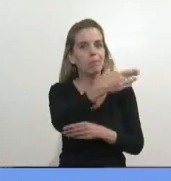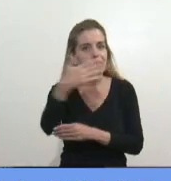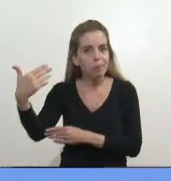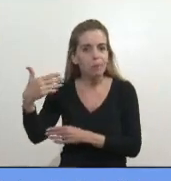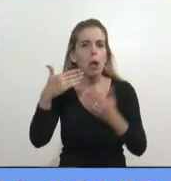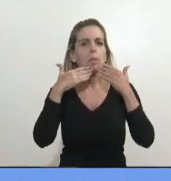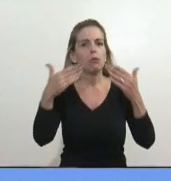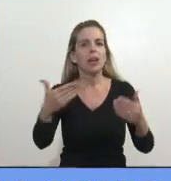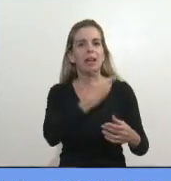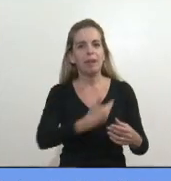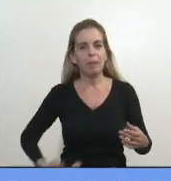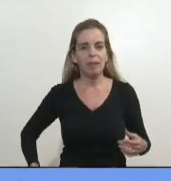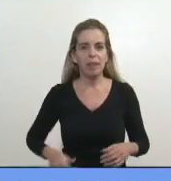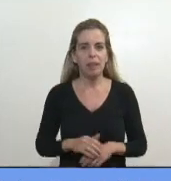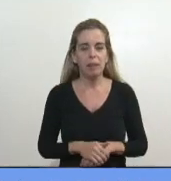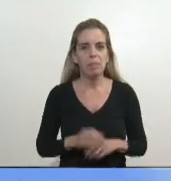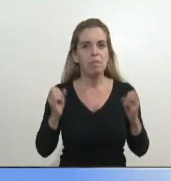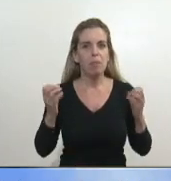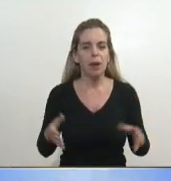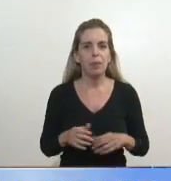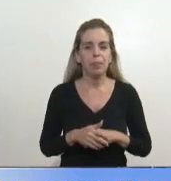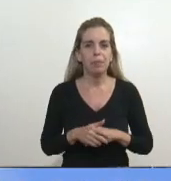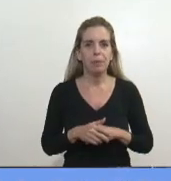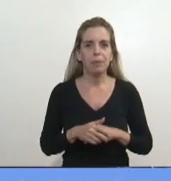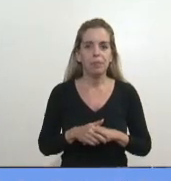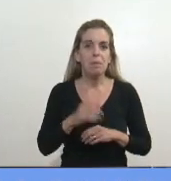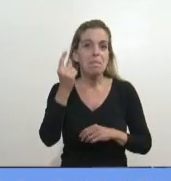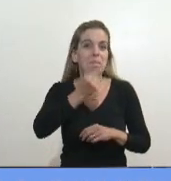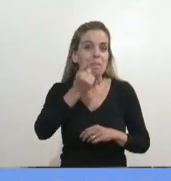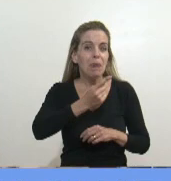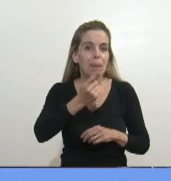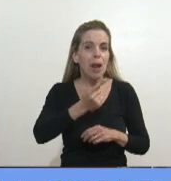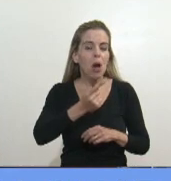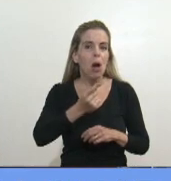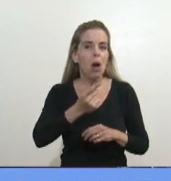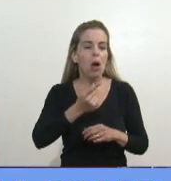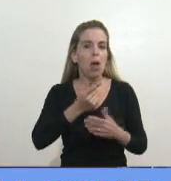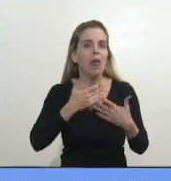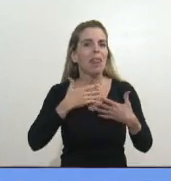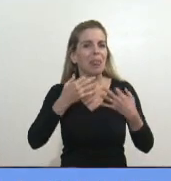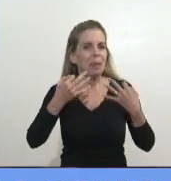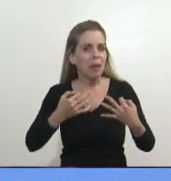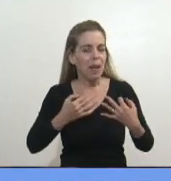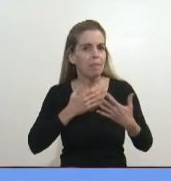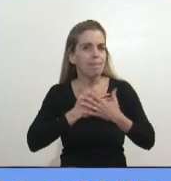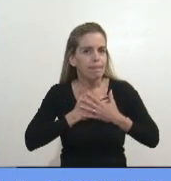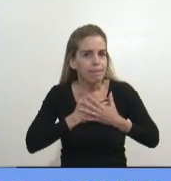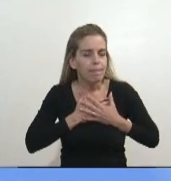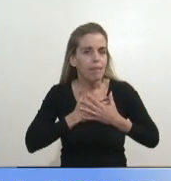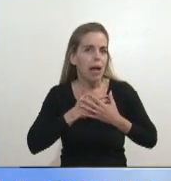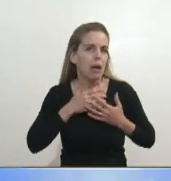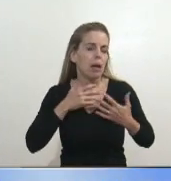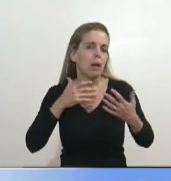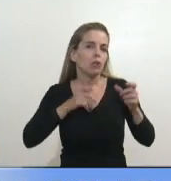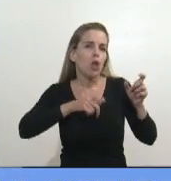Presidenta, en primer lugar, mis condolencias para las familias que han sufrido